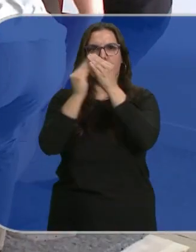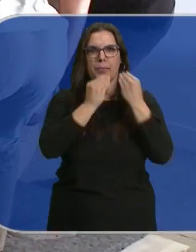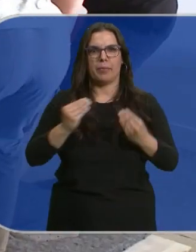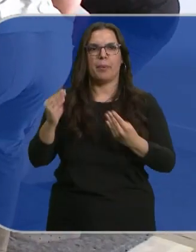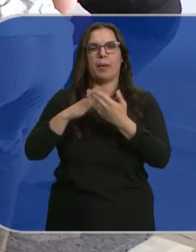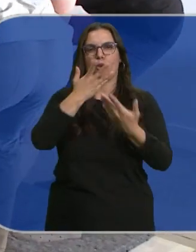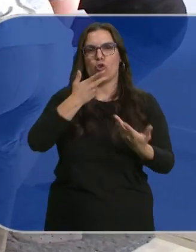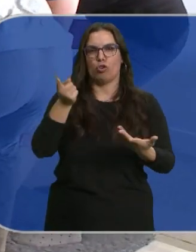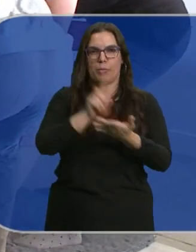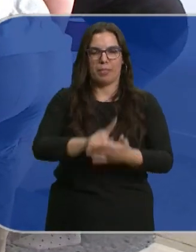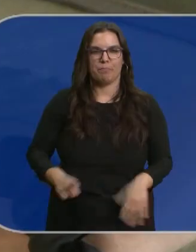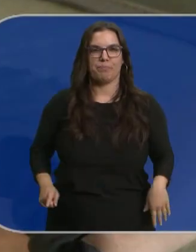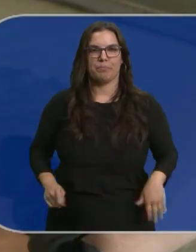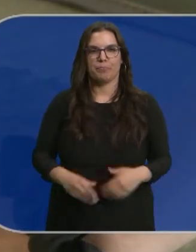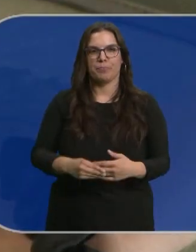reintegrando el color.